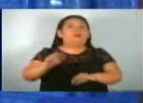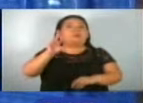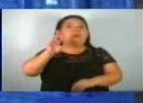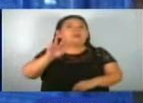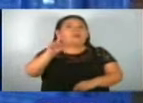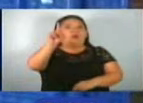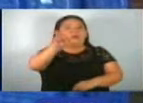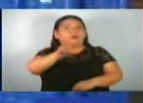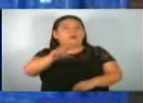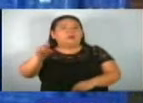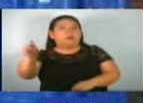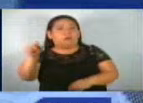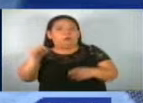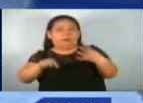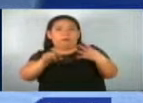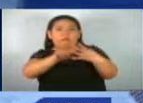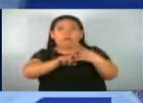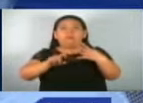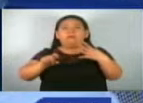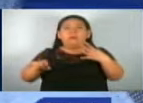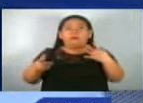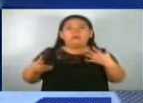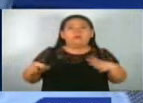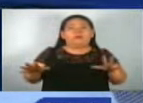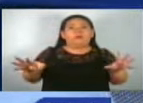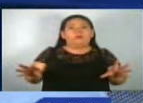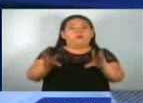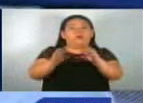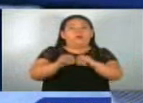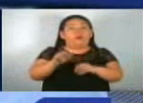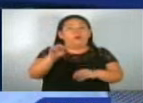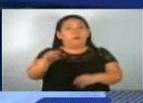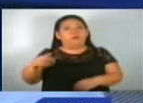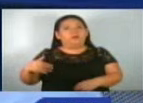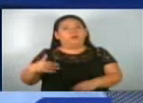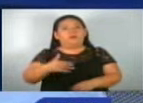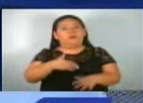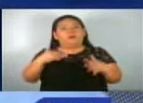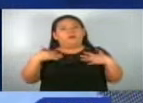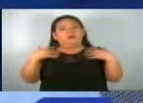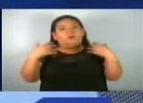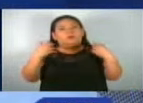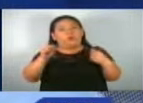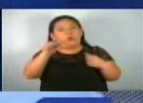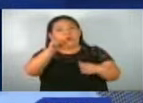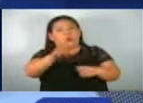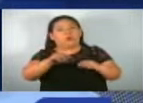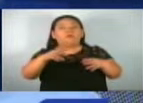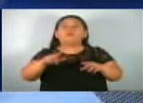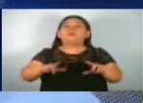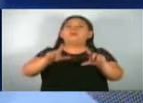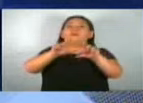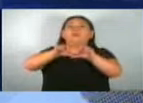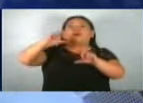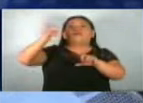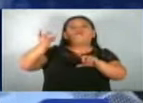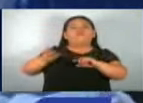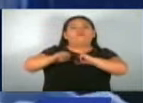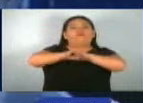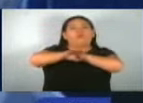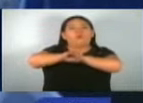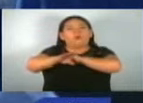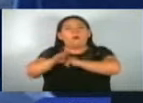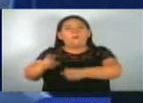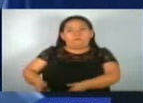semana, la última registrada por las autoridades, entidad que inició junto con el Sistema Nacional de Protección Civil, una campaña para